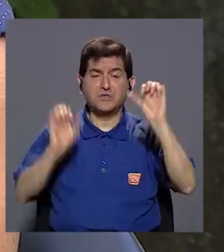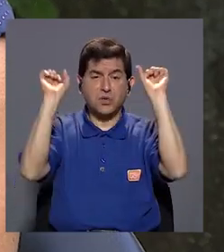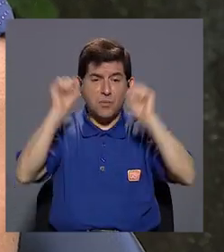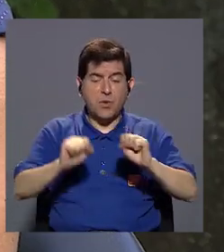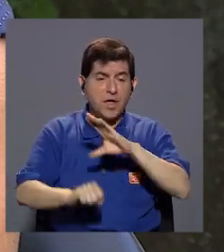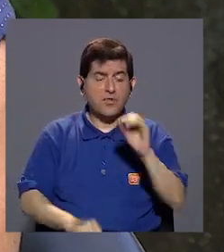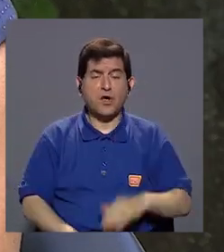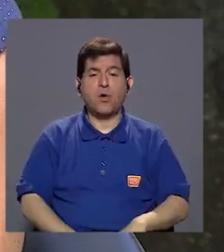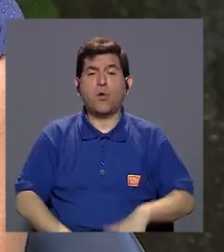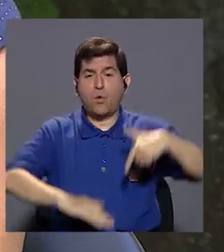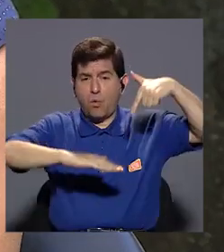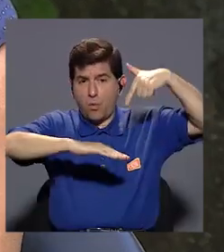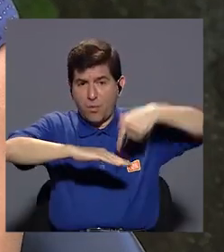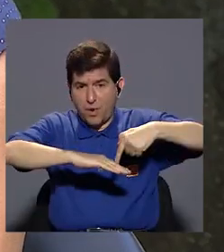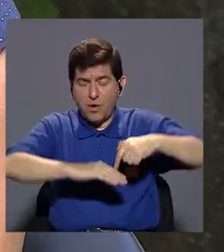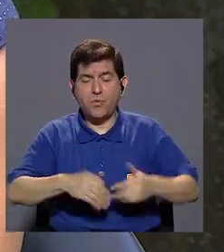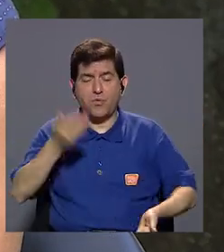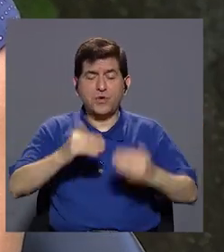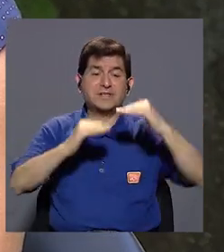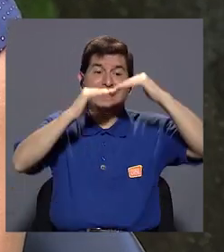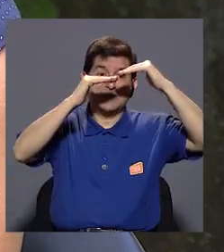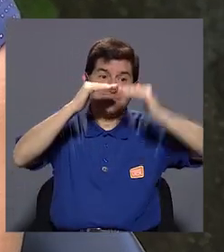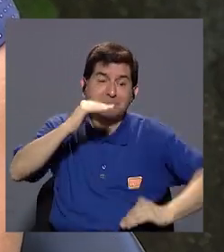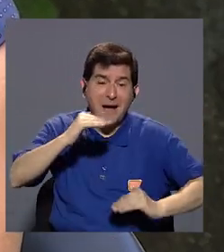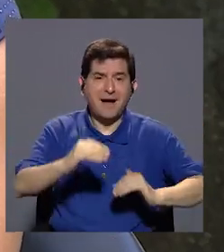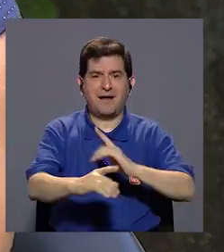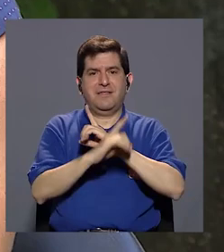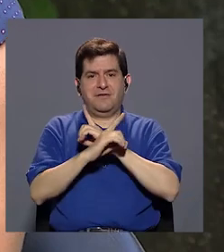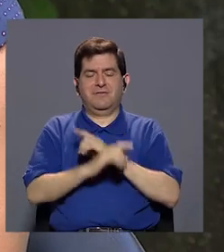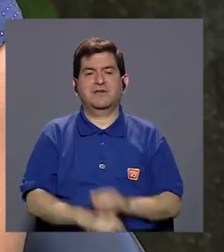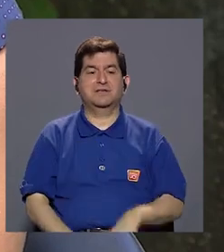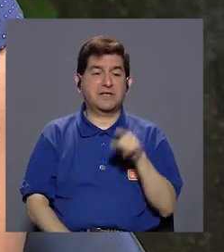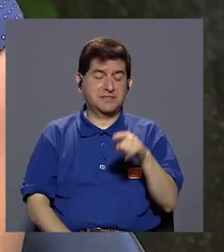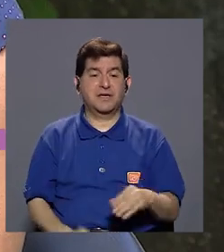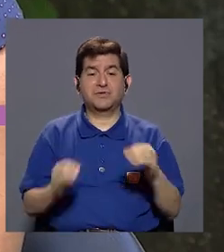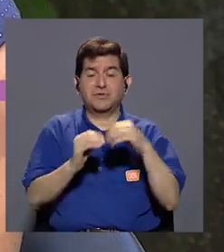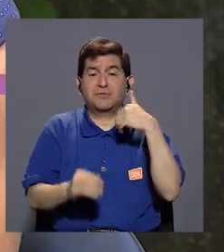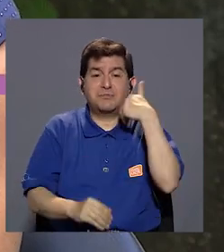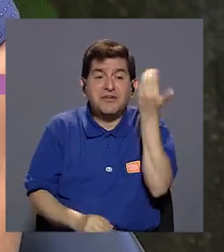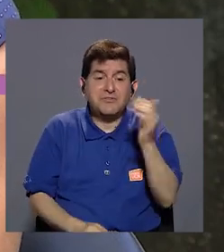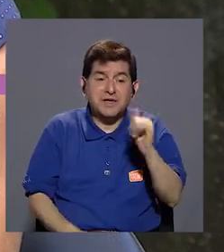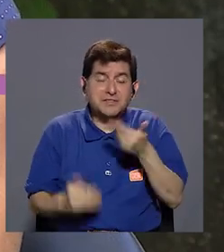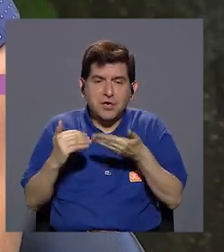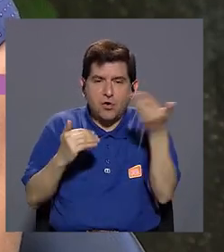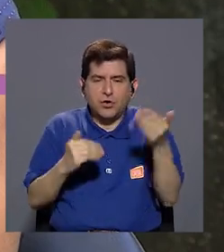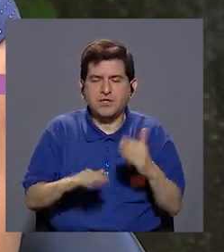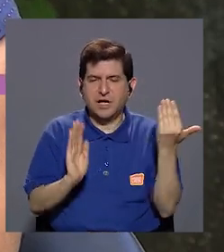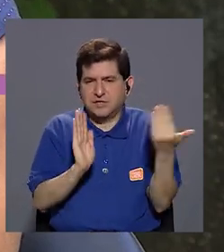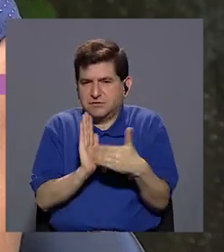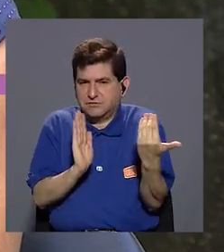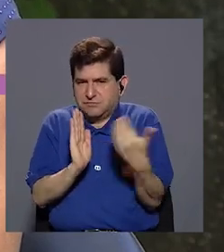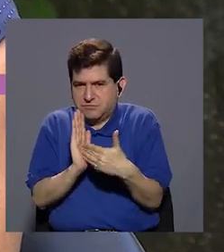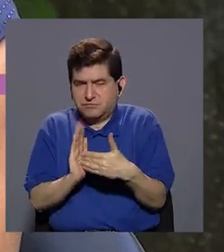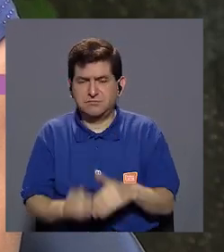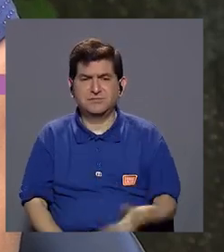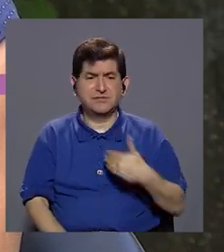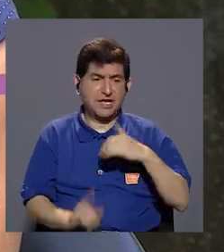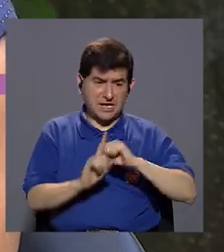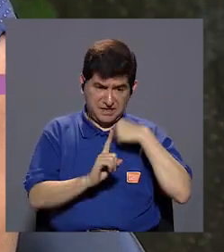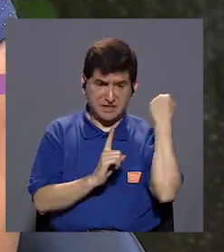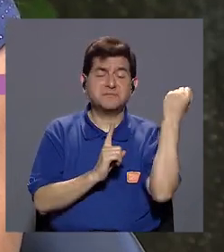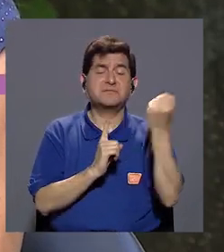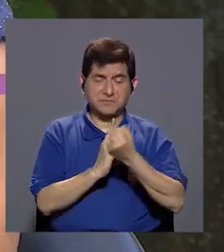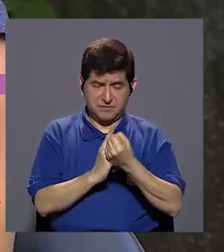bien la vacuna, inmunosuprimir, bajar las defensas y hacerlos propensos a otras cosas, ¿verdad? Entonces, si han habido casos